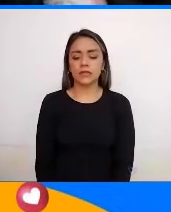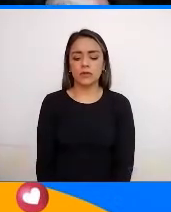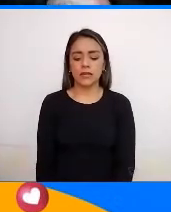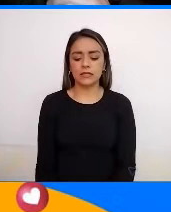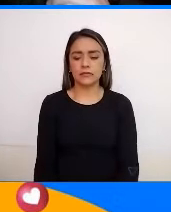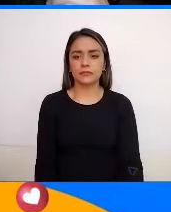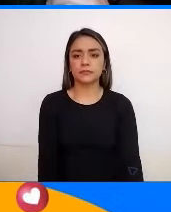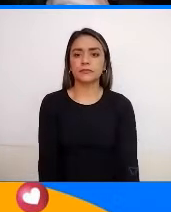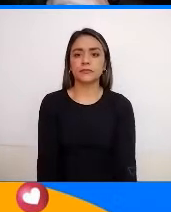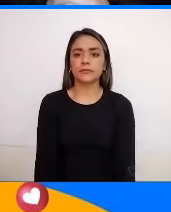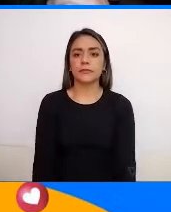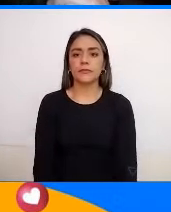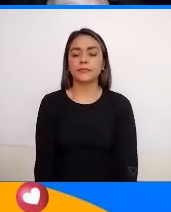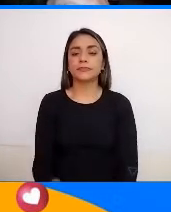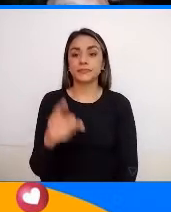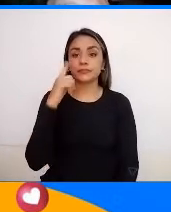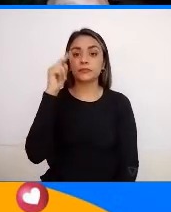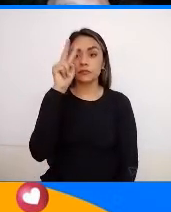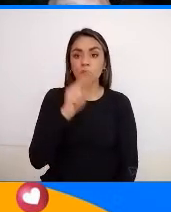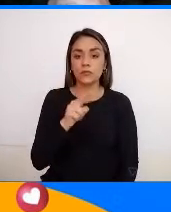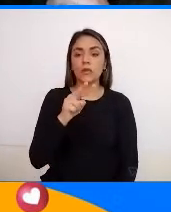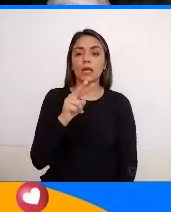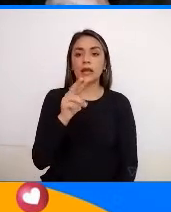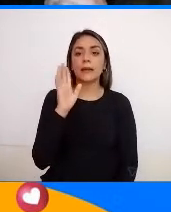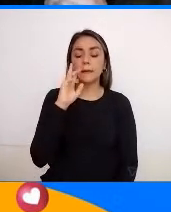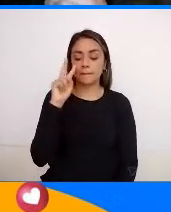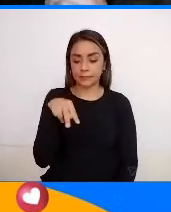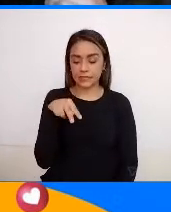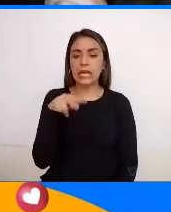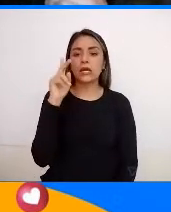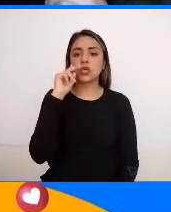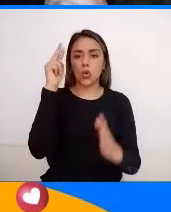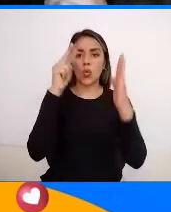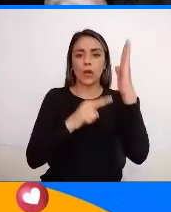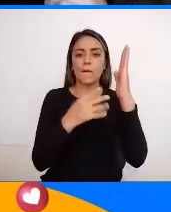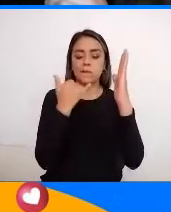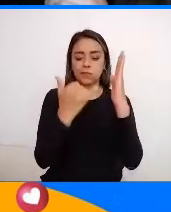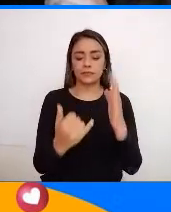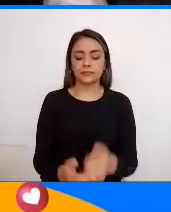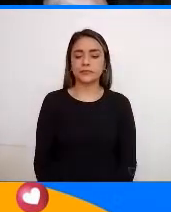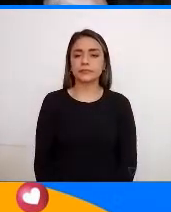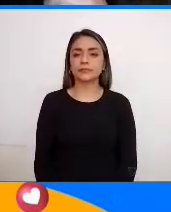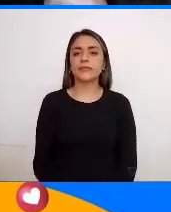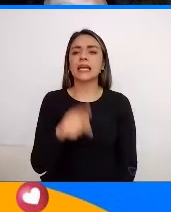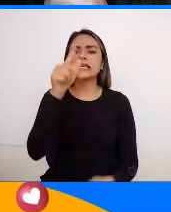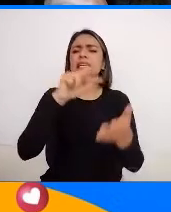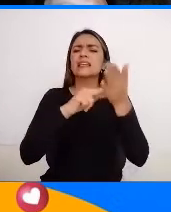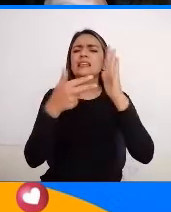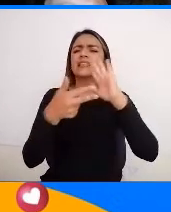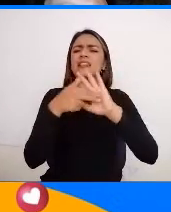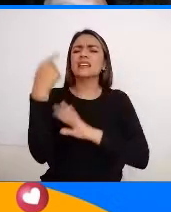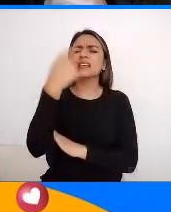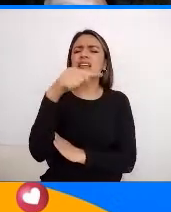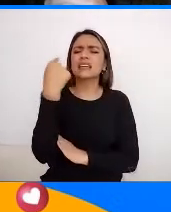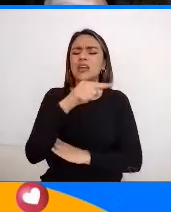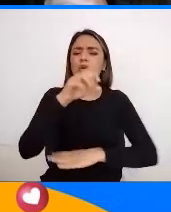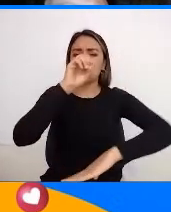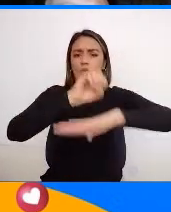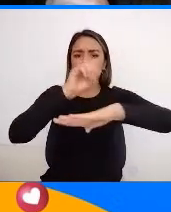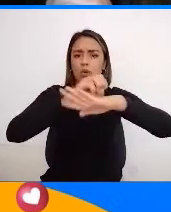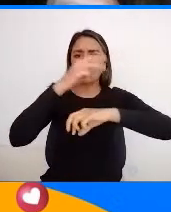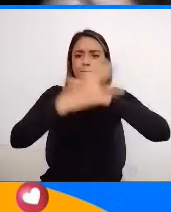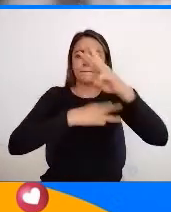Aquí los estoy leyendo Si bajo la mirada es porque los estoy leyendo acá Esta es la definición que forma la Organización